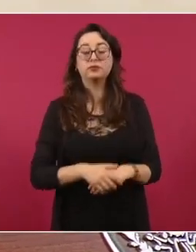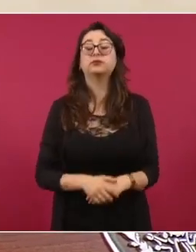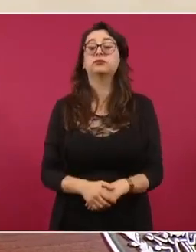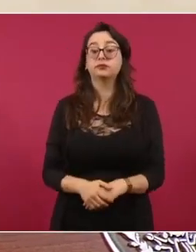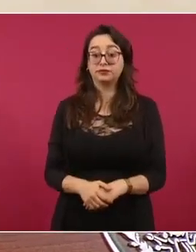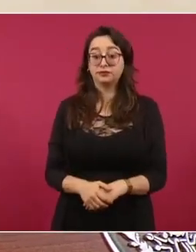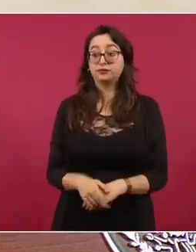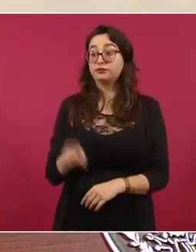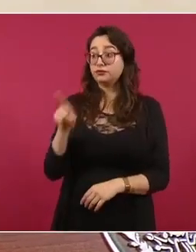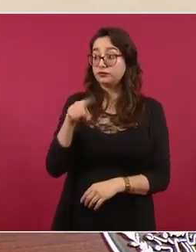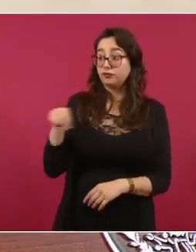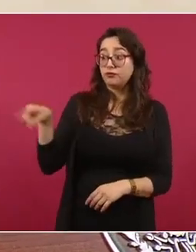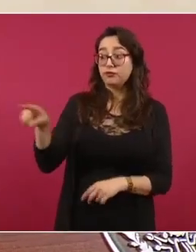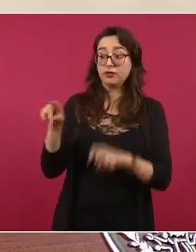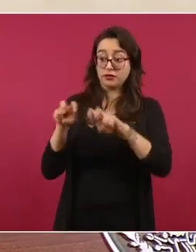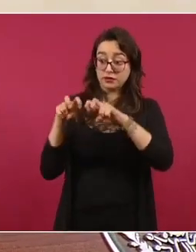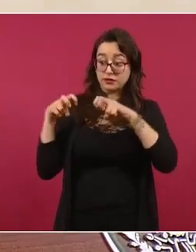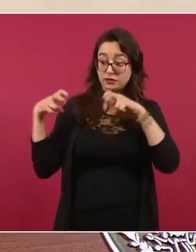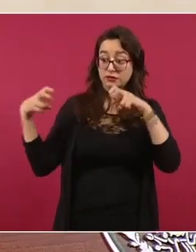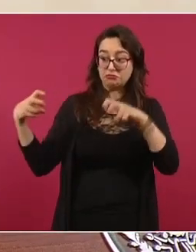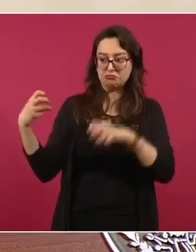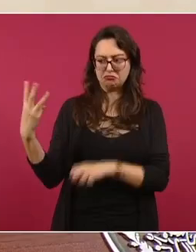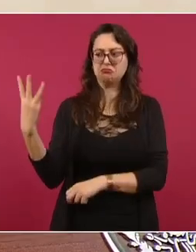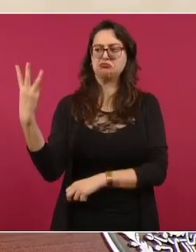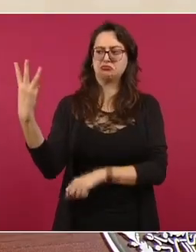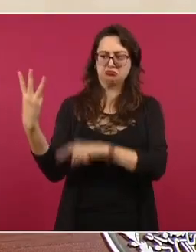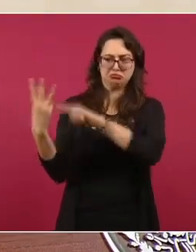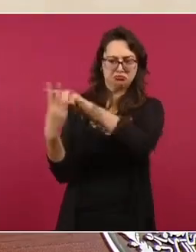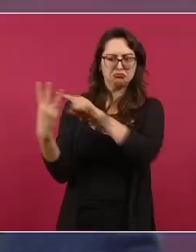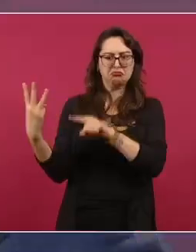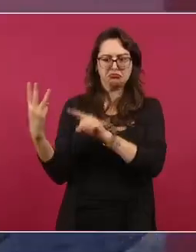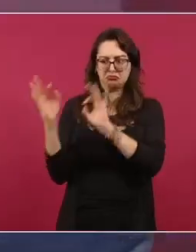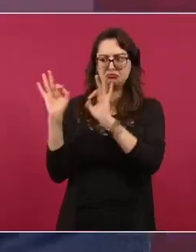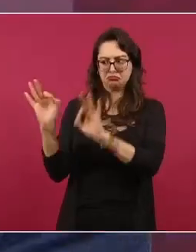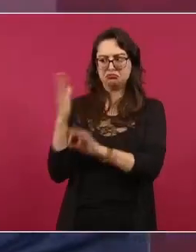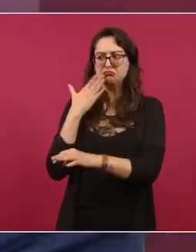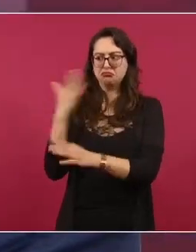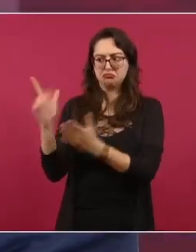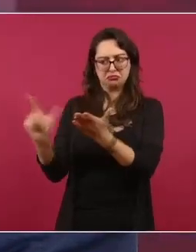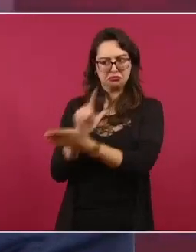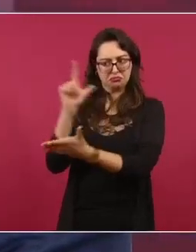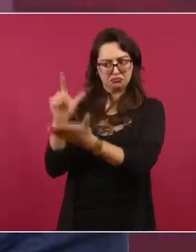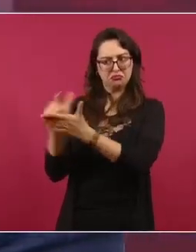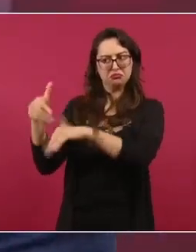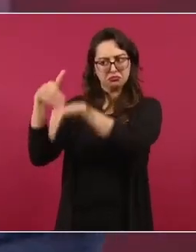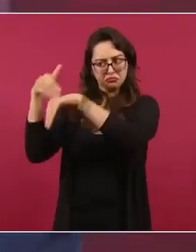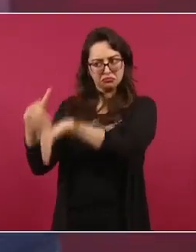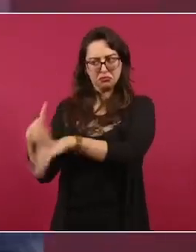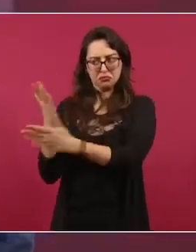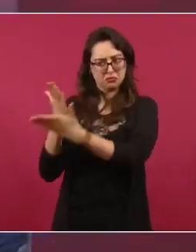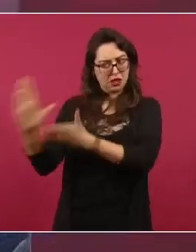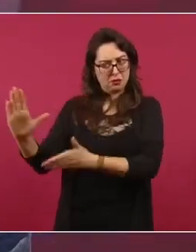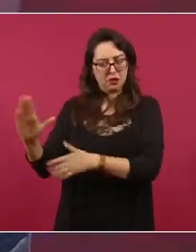excepción de tres, actúan